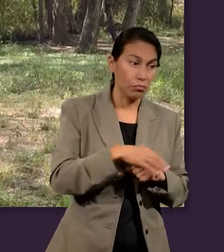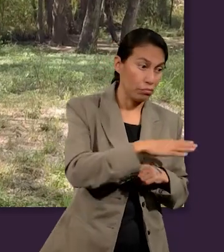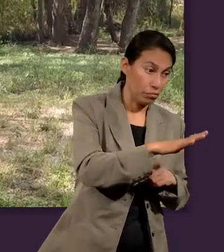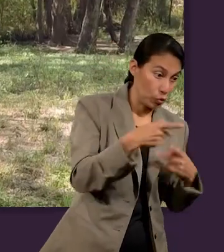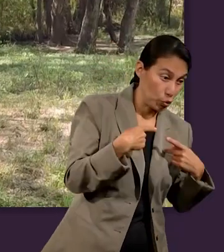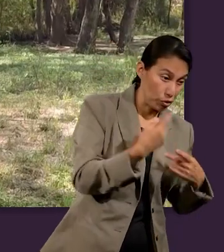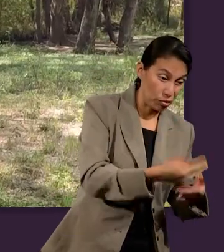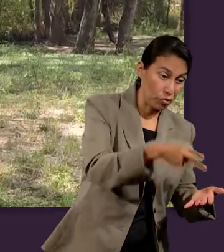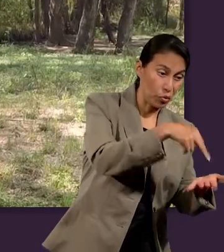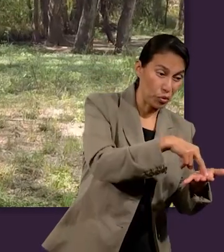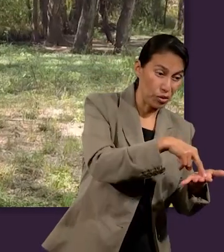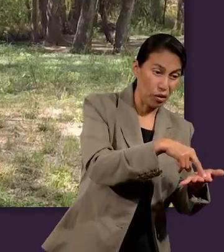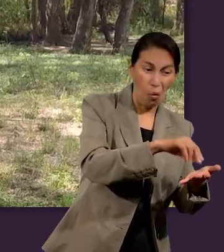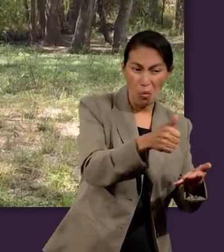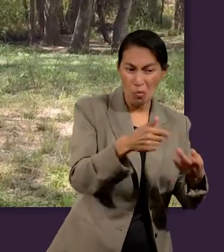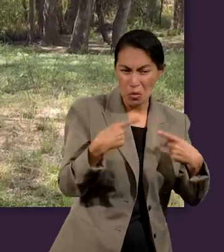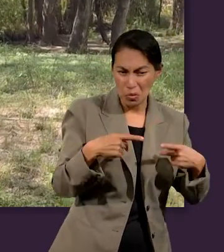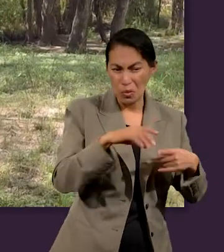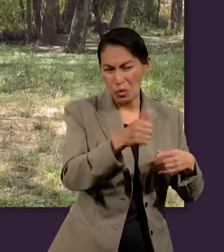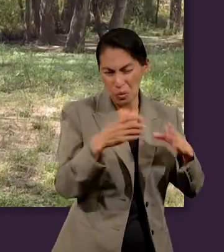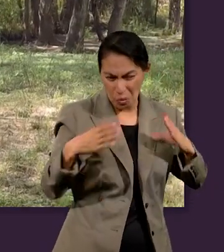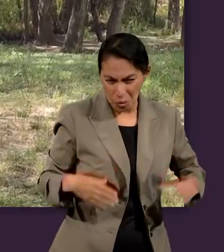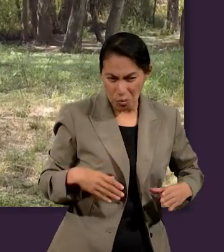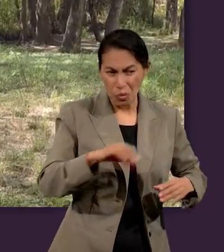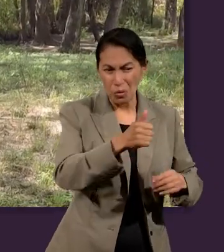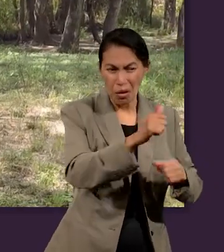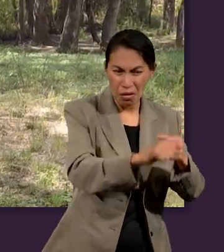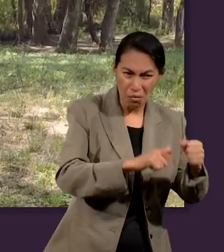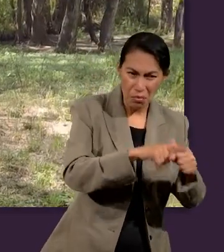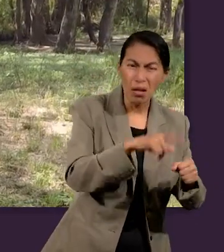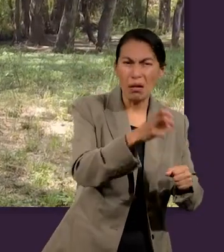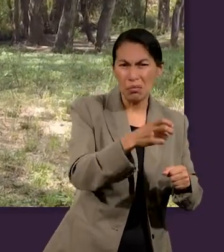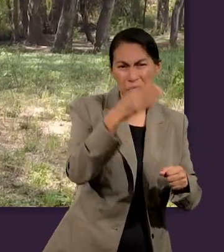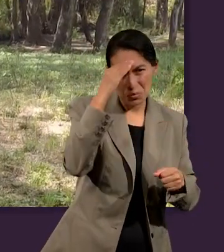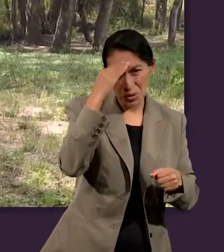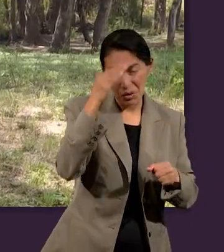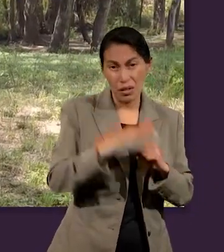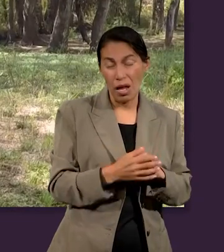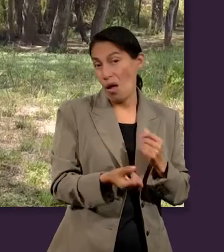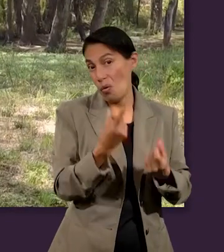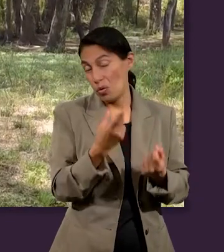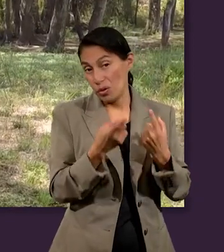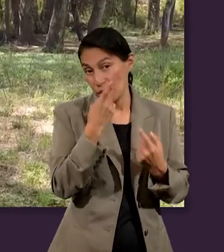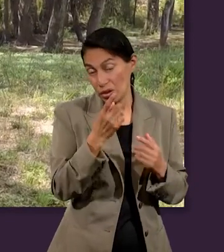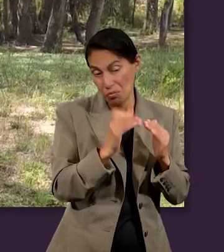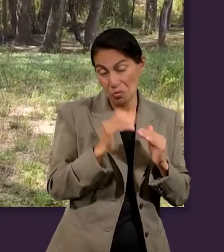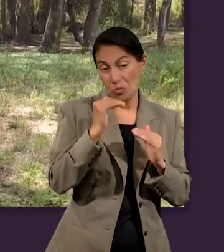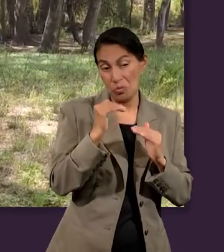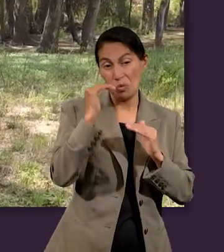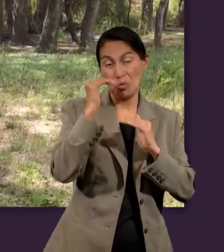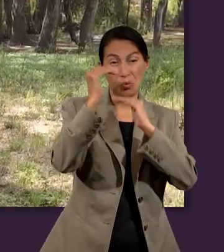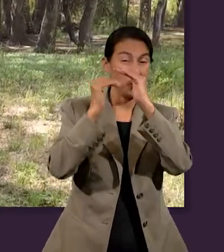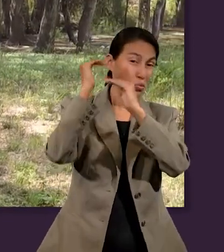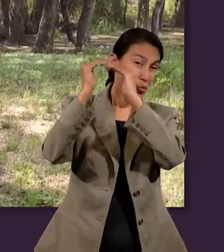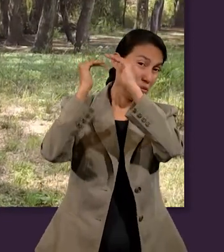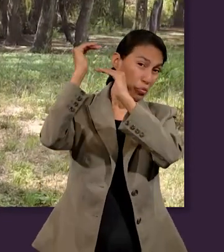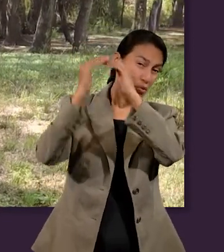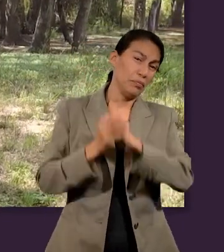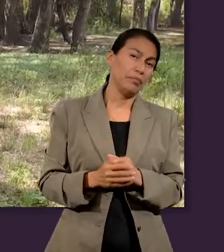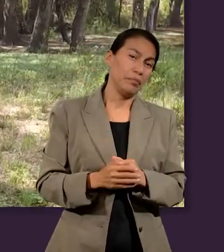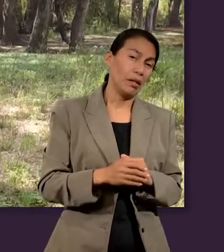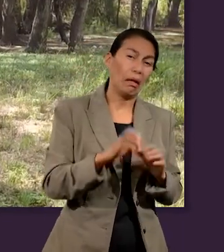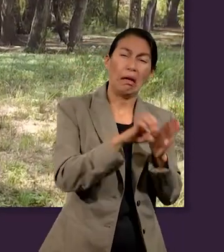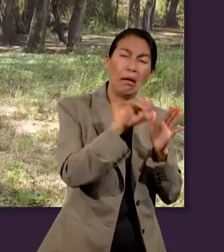corrientes que defienden la reencarnación. Algunos piensan que inclusive se va ascendiendo en